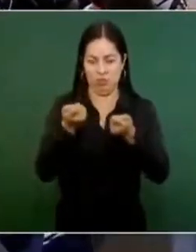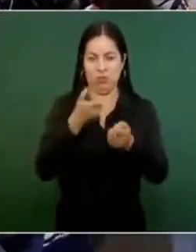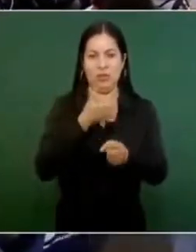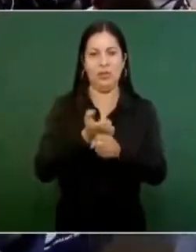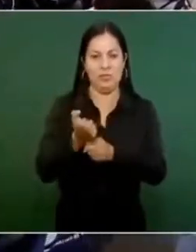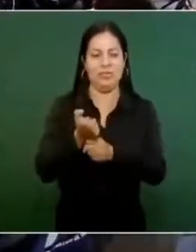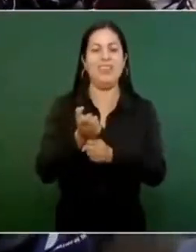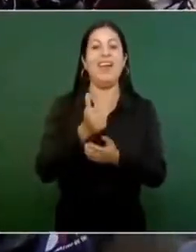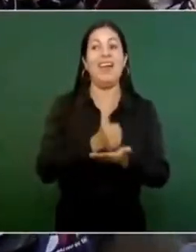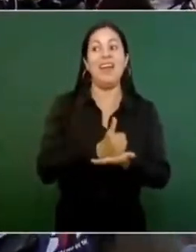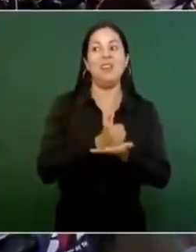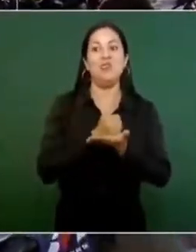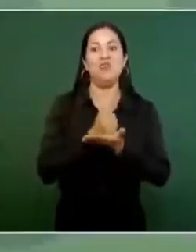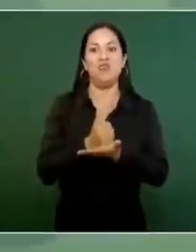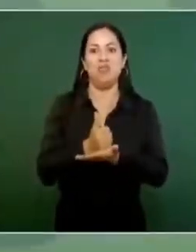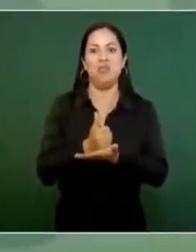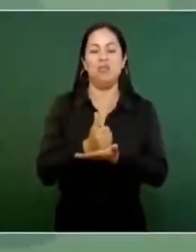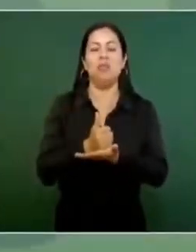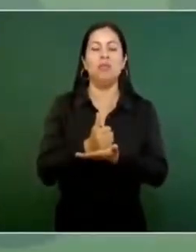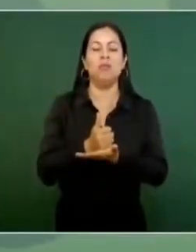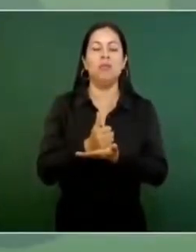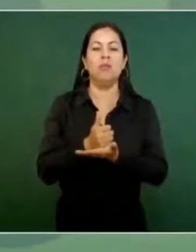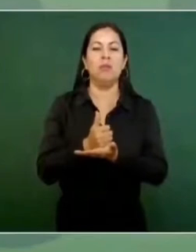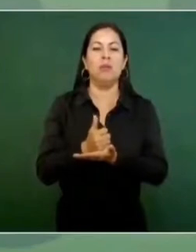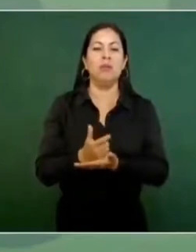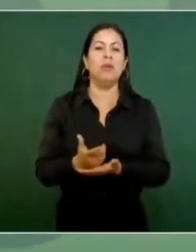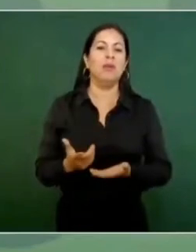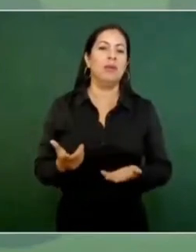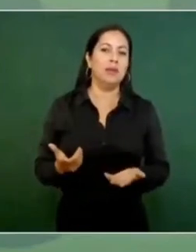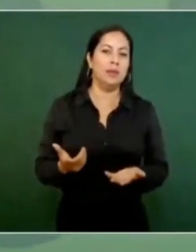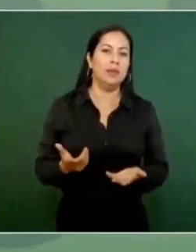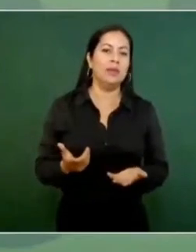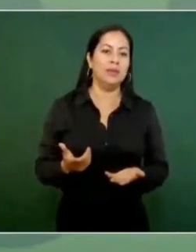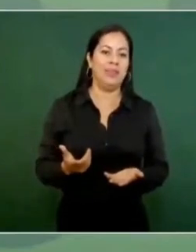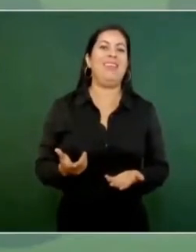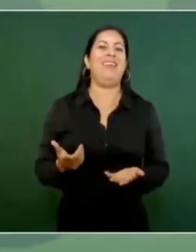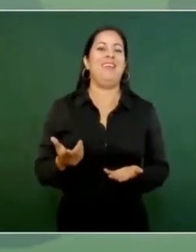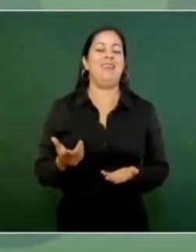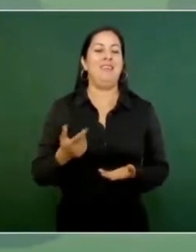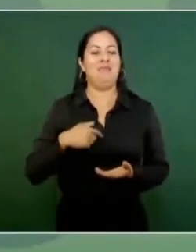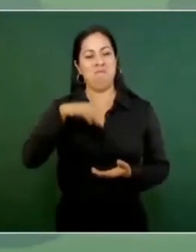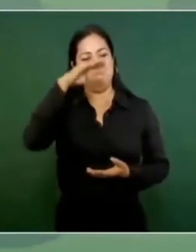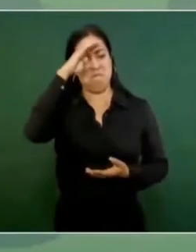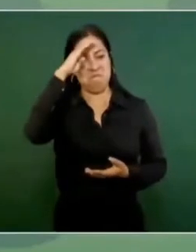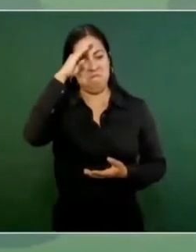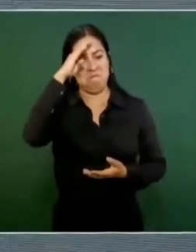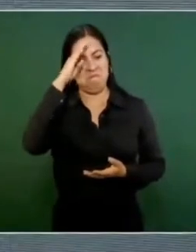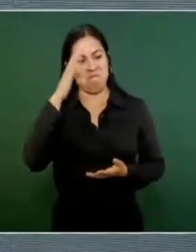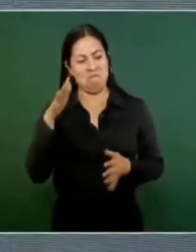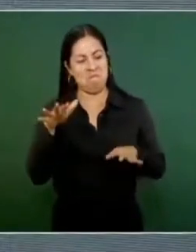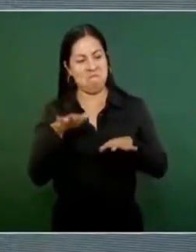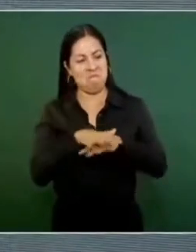hayan rectificado y